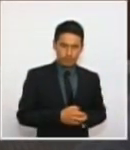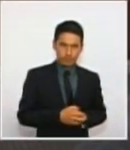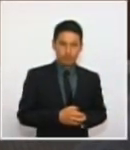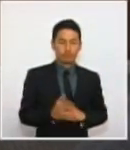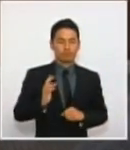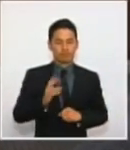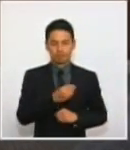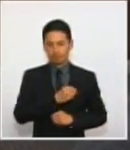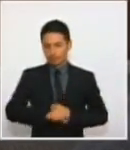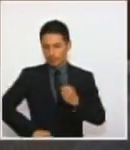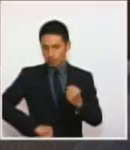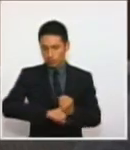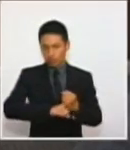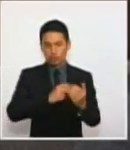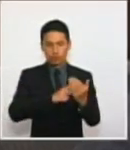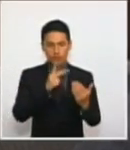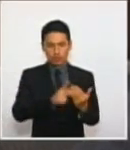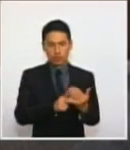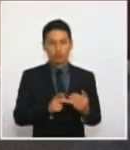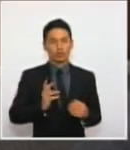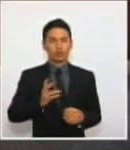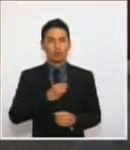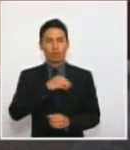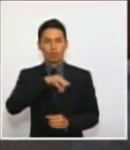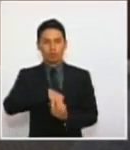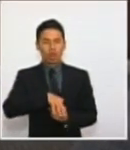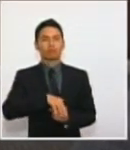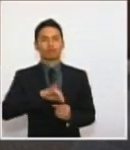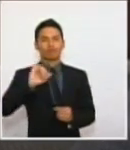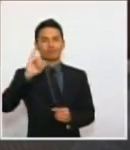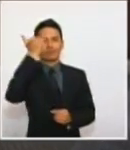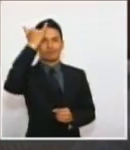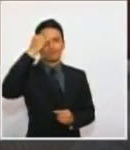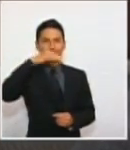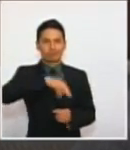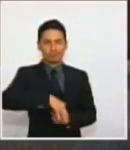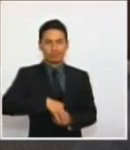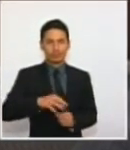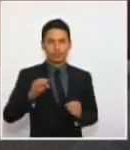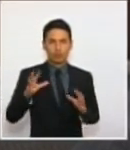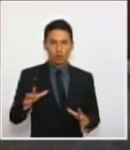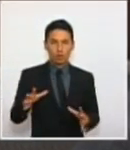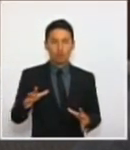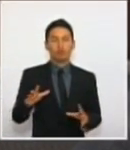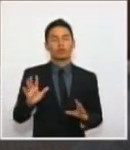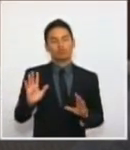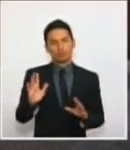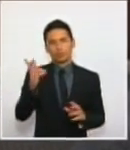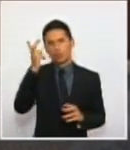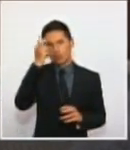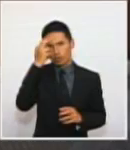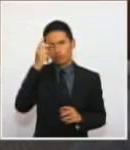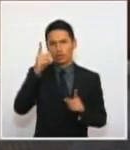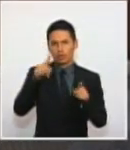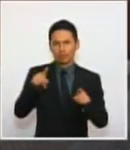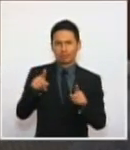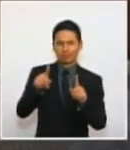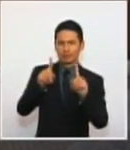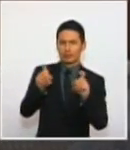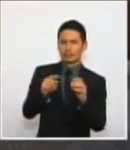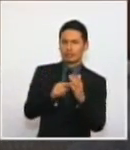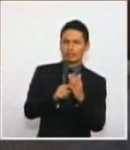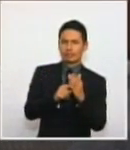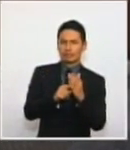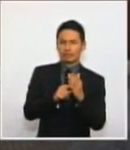este proyecto, lo vamos a votar afirmativamente, seguramente habrá, digamos, algunos temas que,